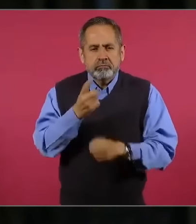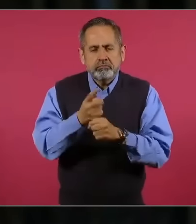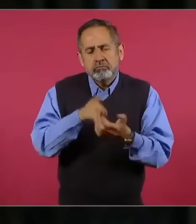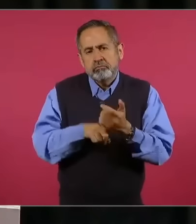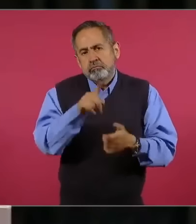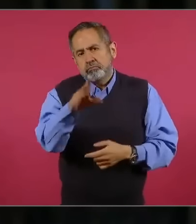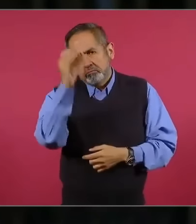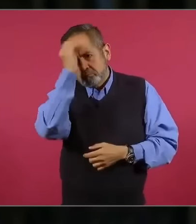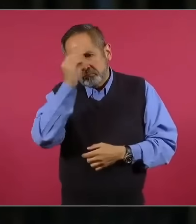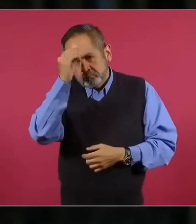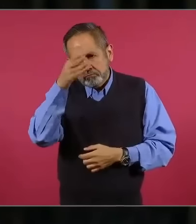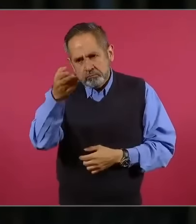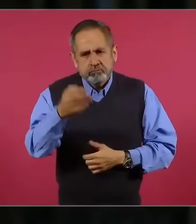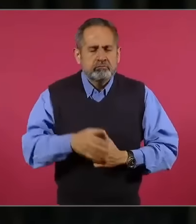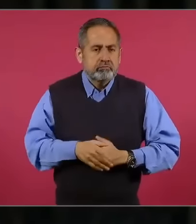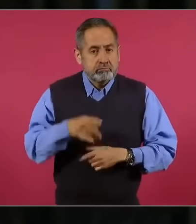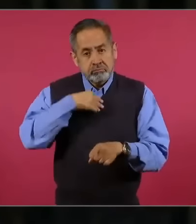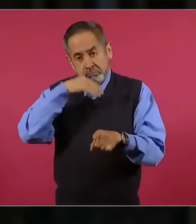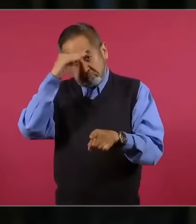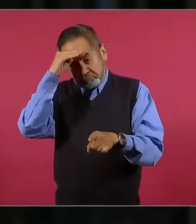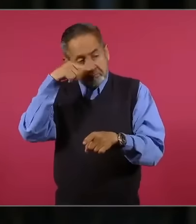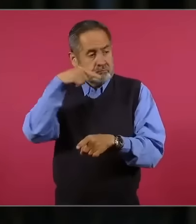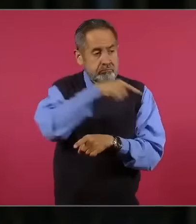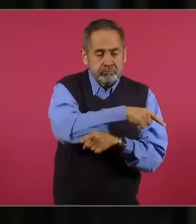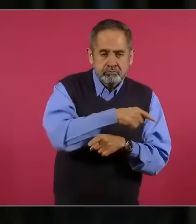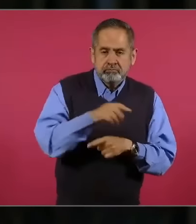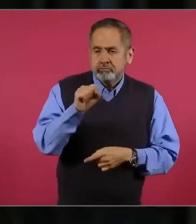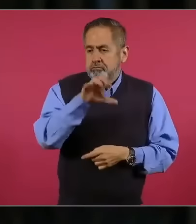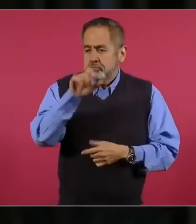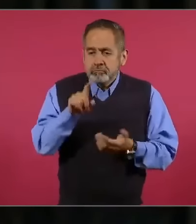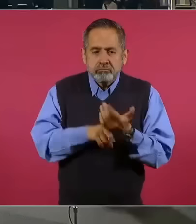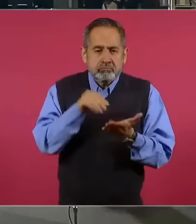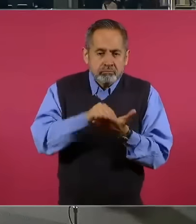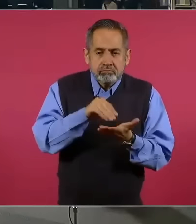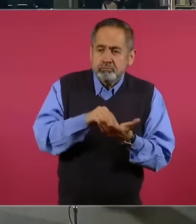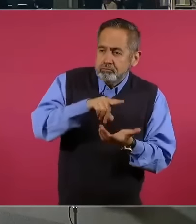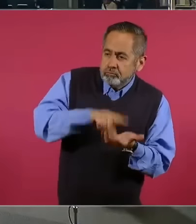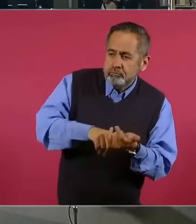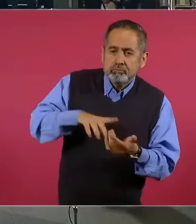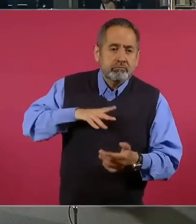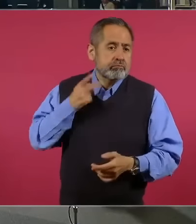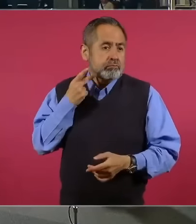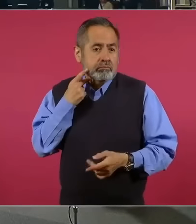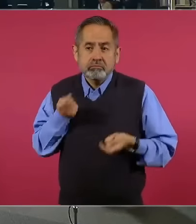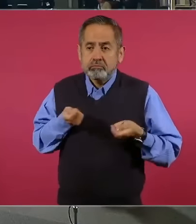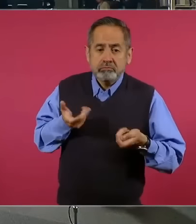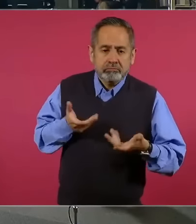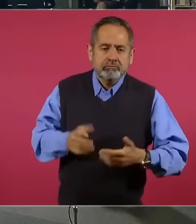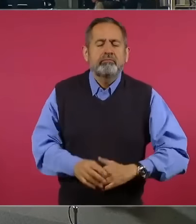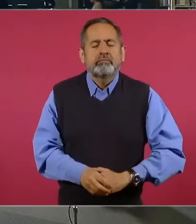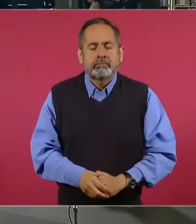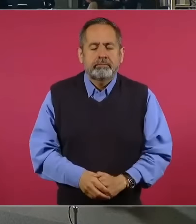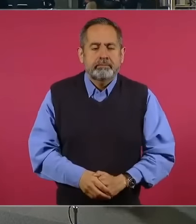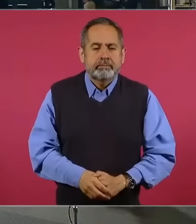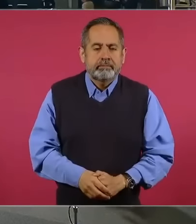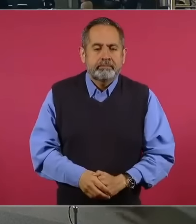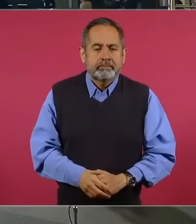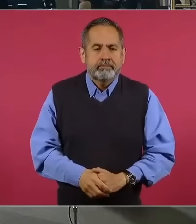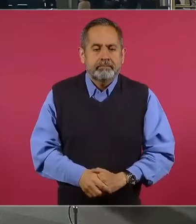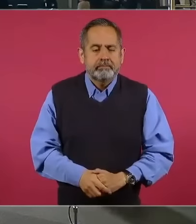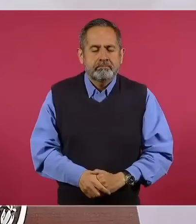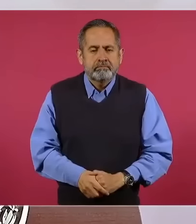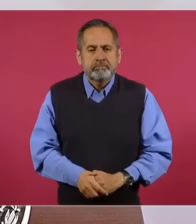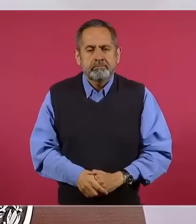consideraría que la ministra sigue haciendo política con este tema? No creo que está en